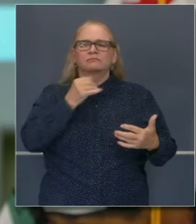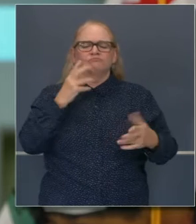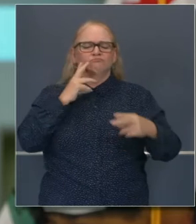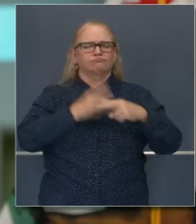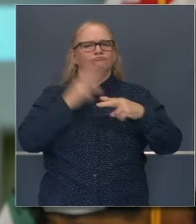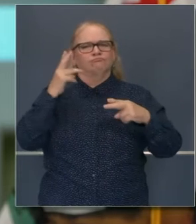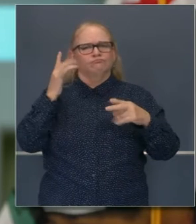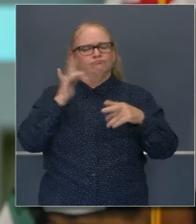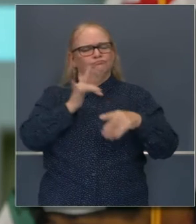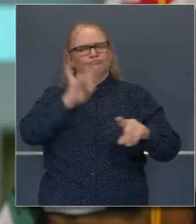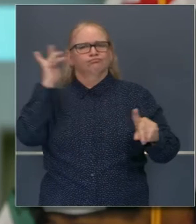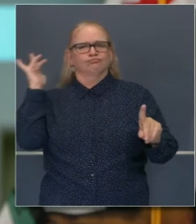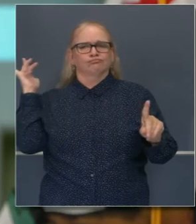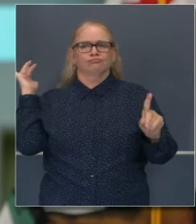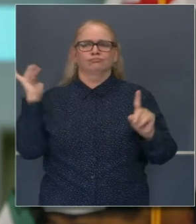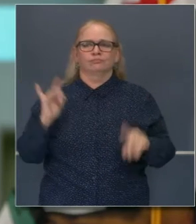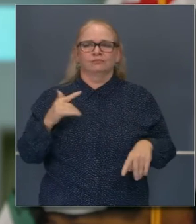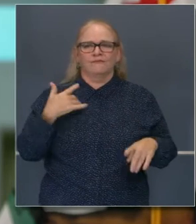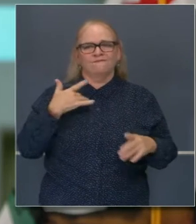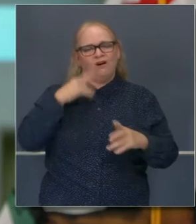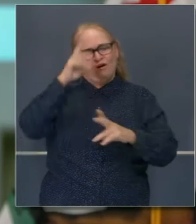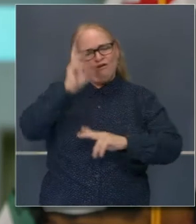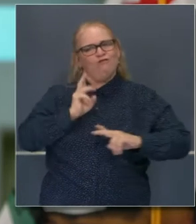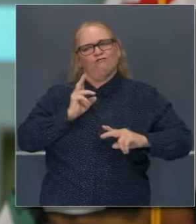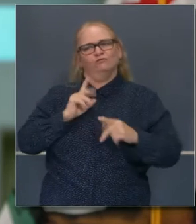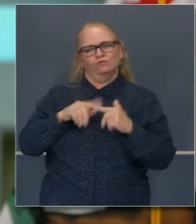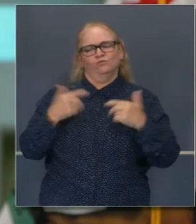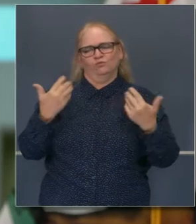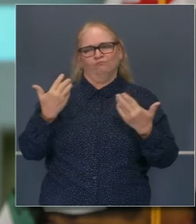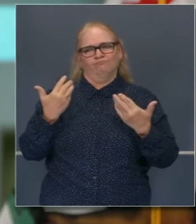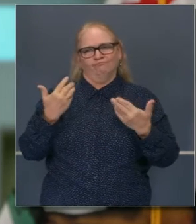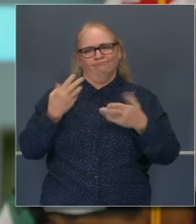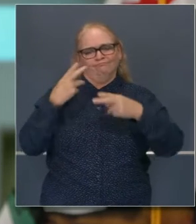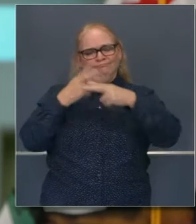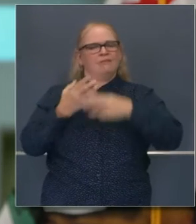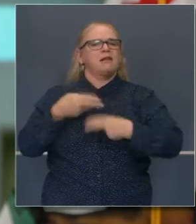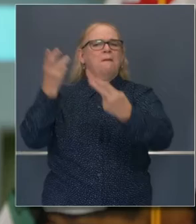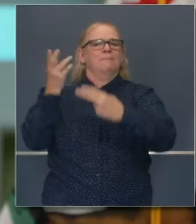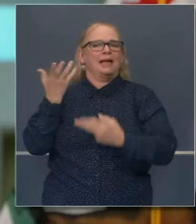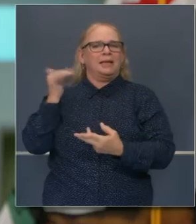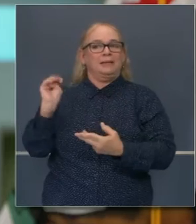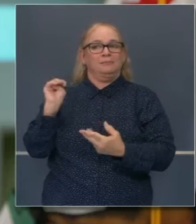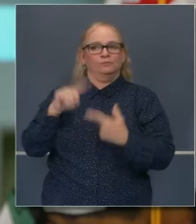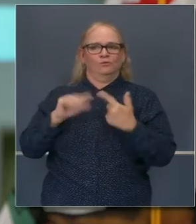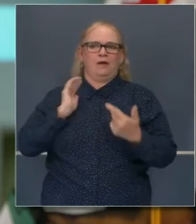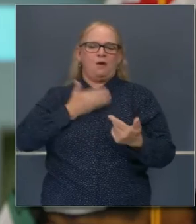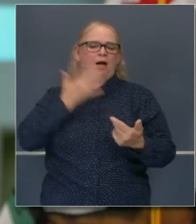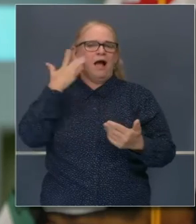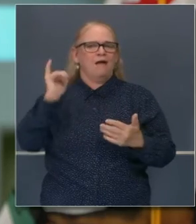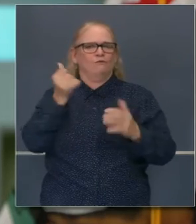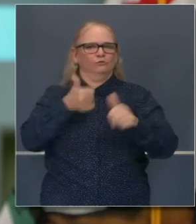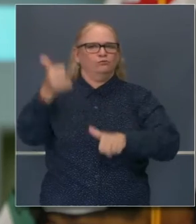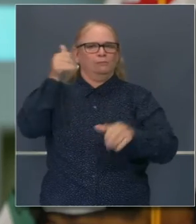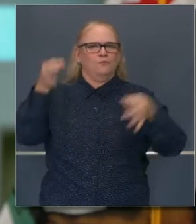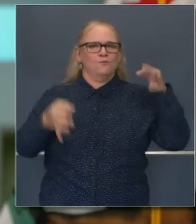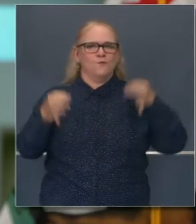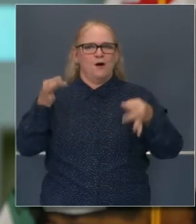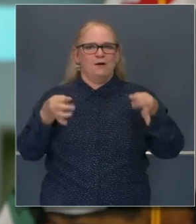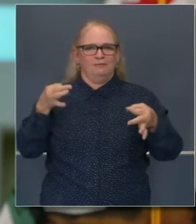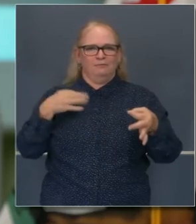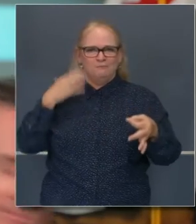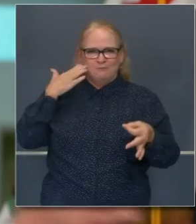principios y hoy estoy honrado de nombrarlo a la Corte Suprema de California.